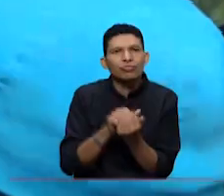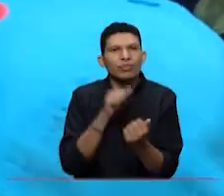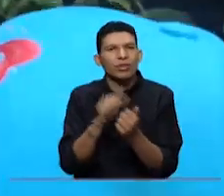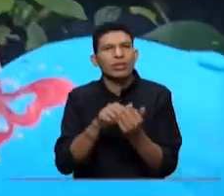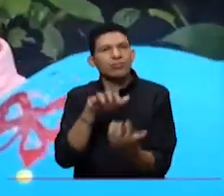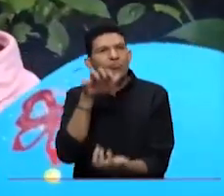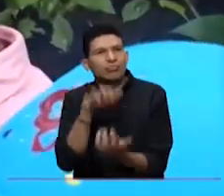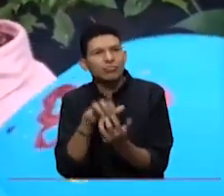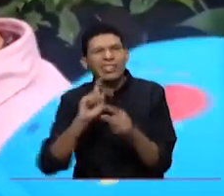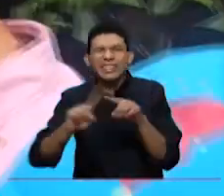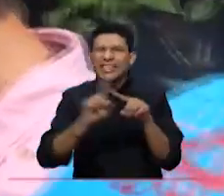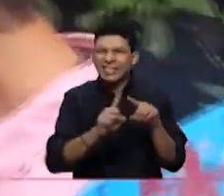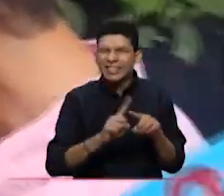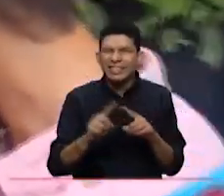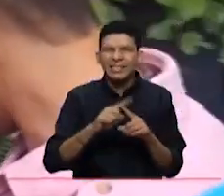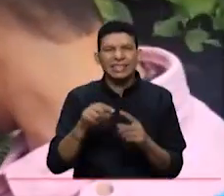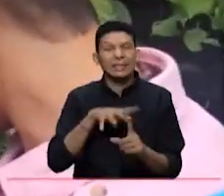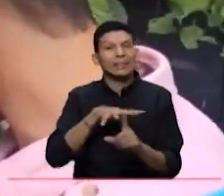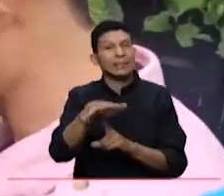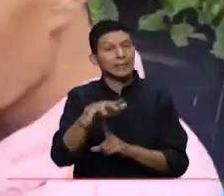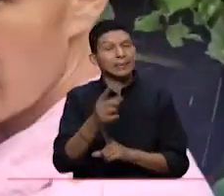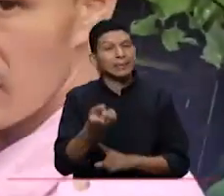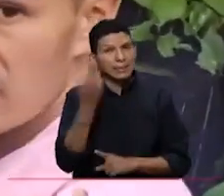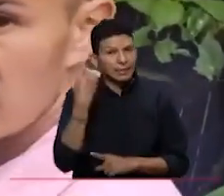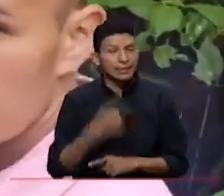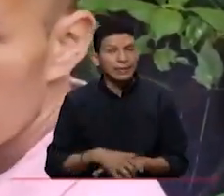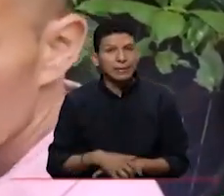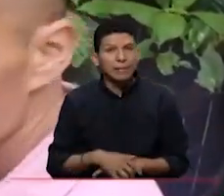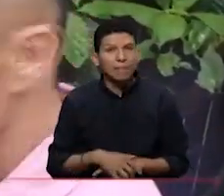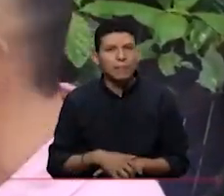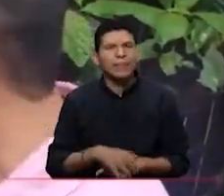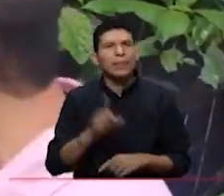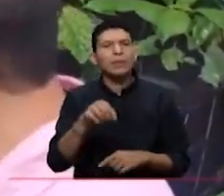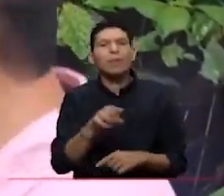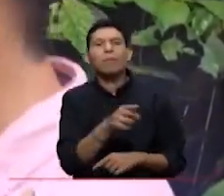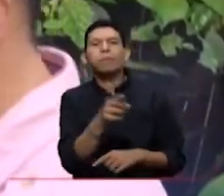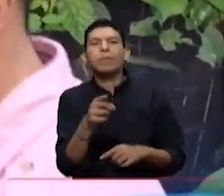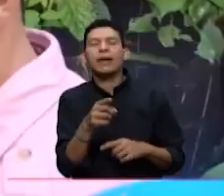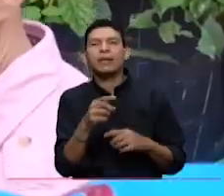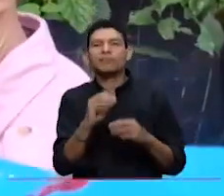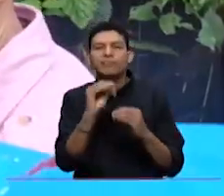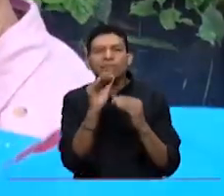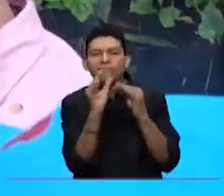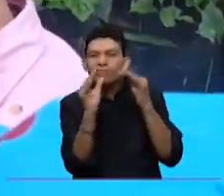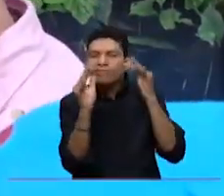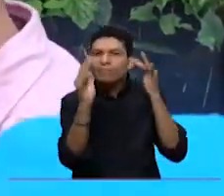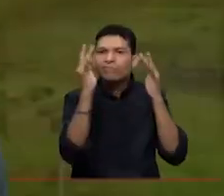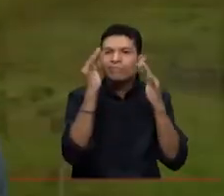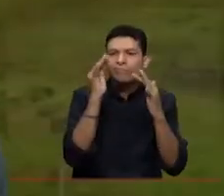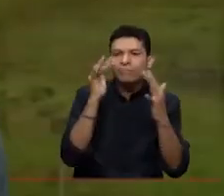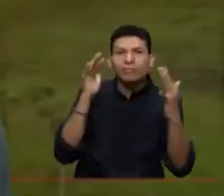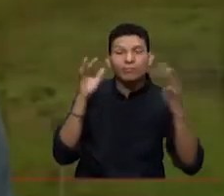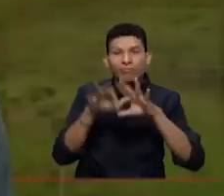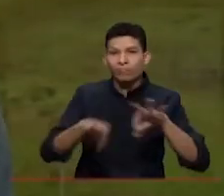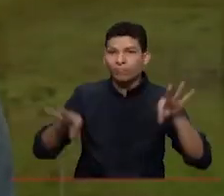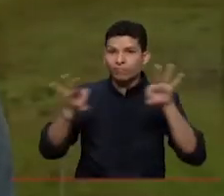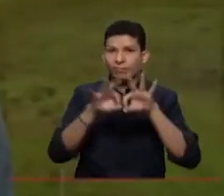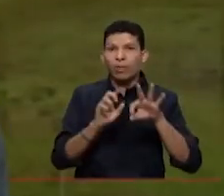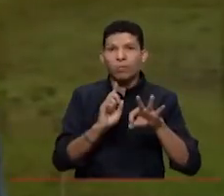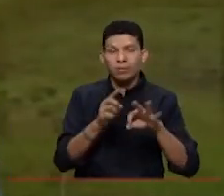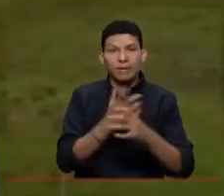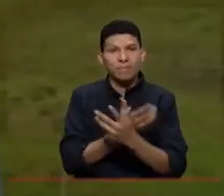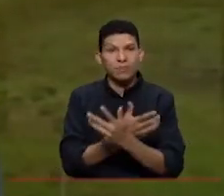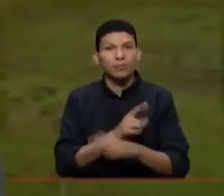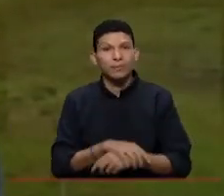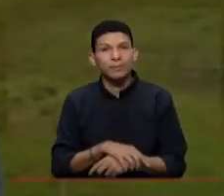zona, también por presencia de especies vegetales muy importantes a nivel biológico y